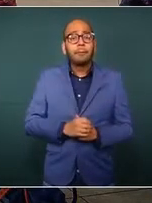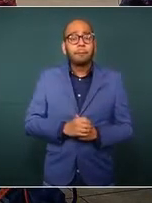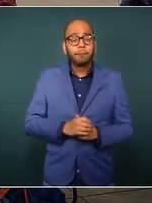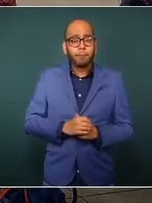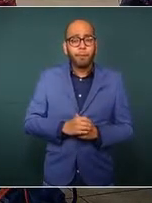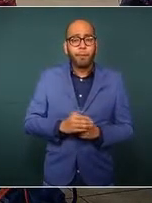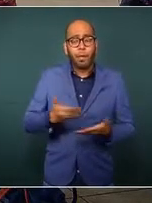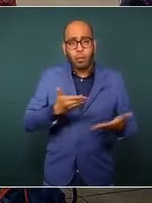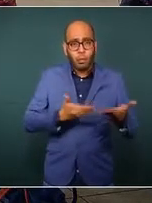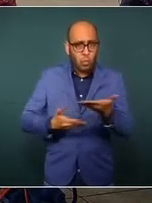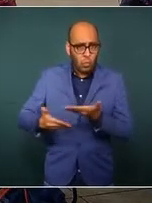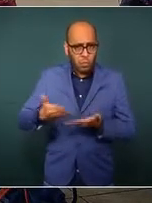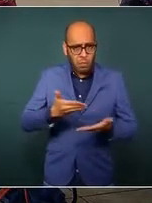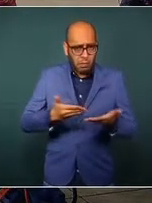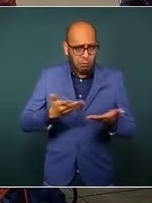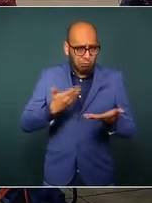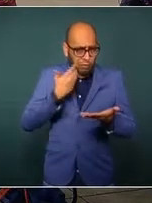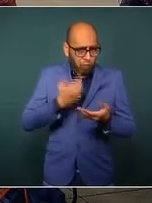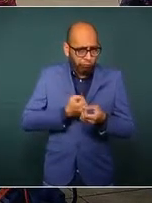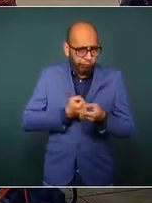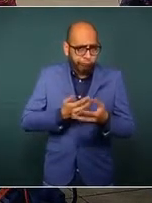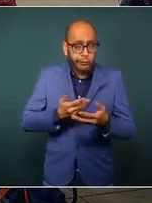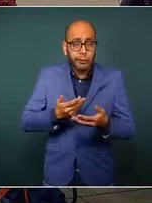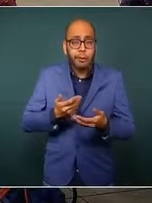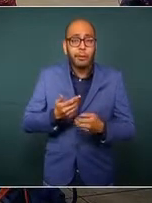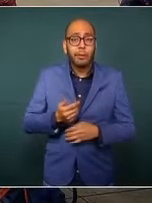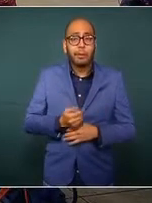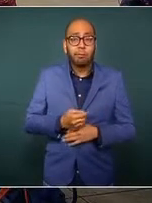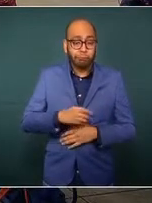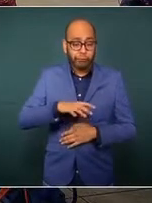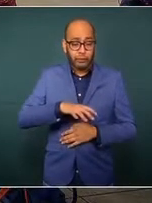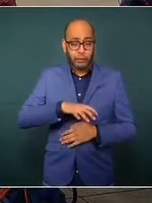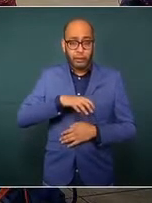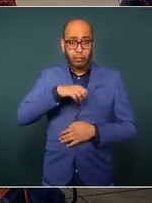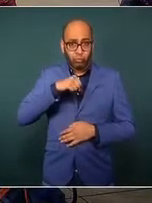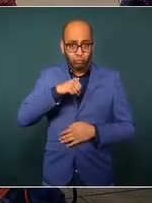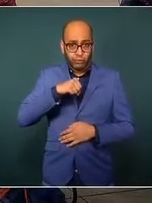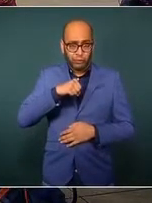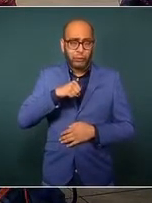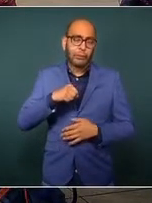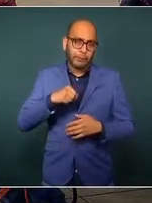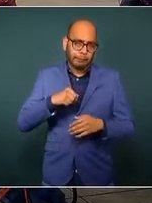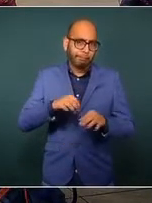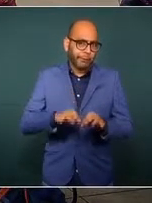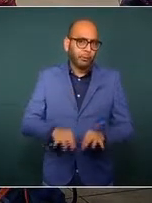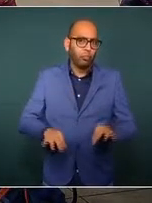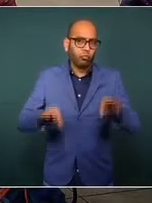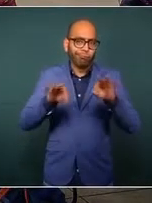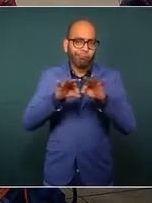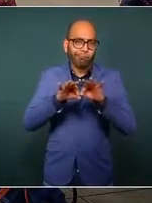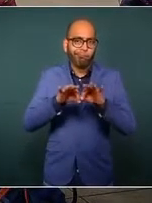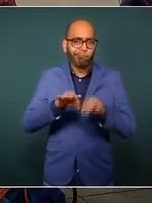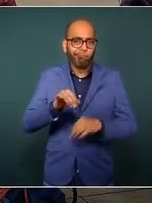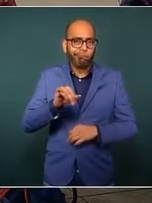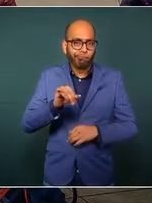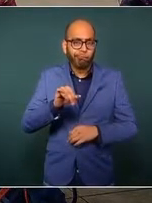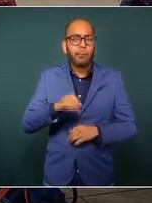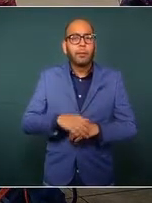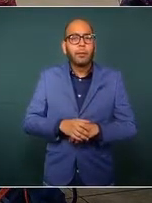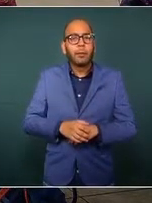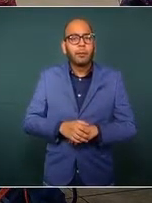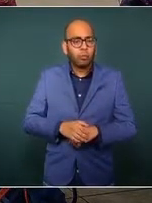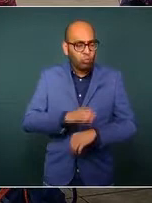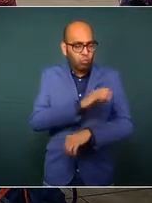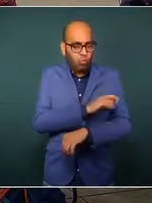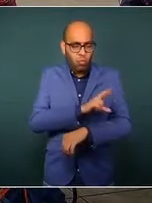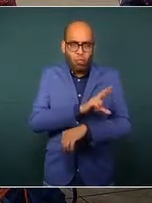compartirles que ha sido un esfuerzo muy importante, de manera coordinada,